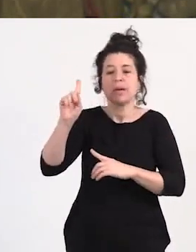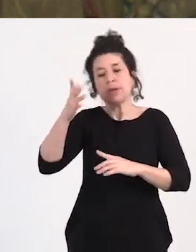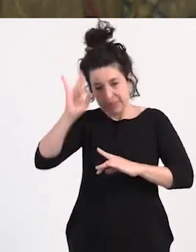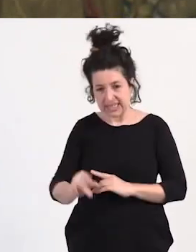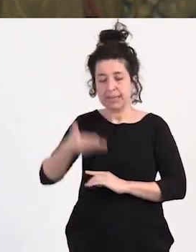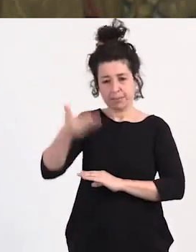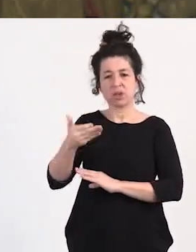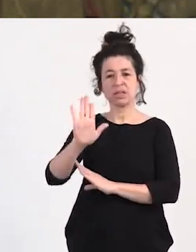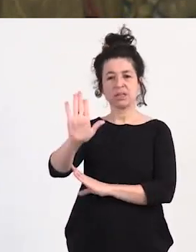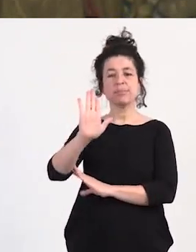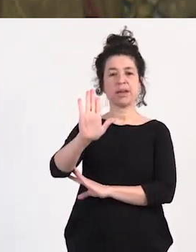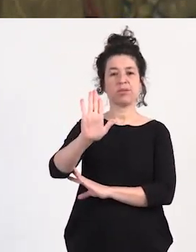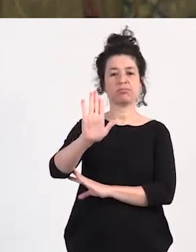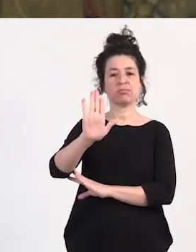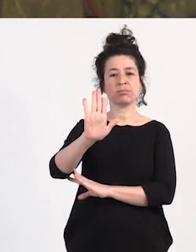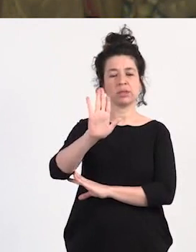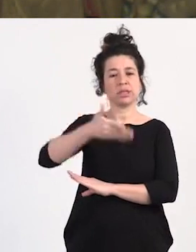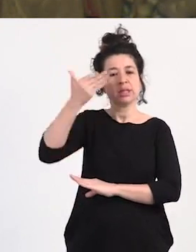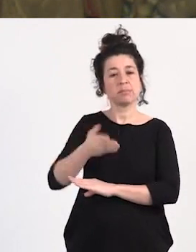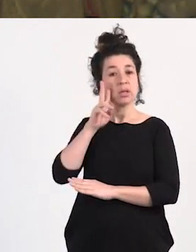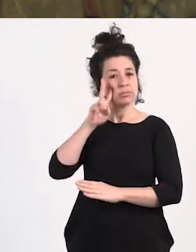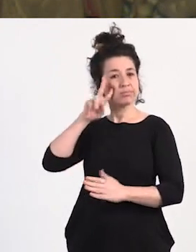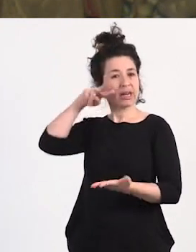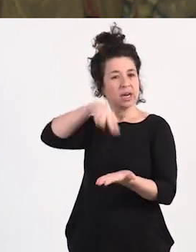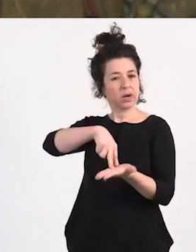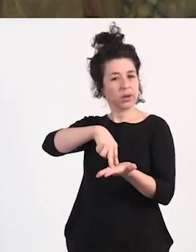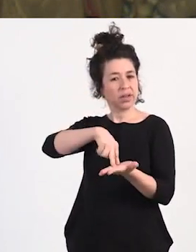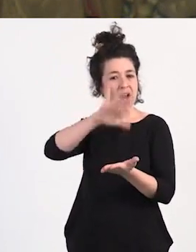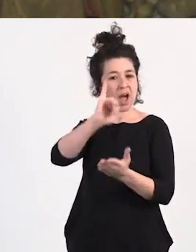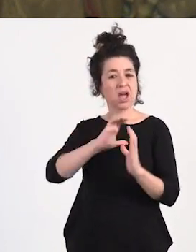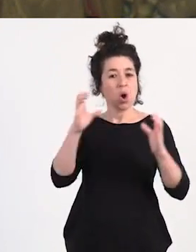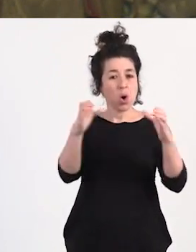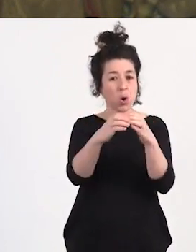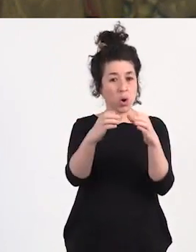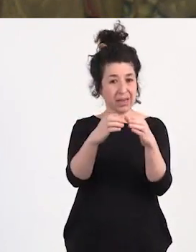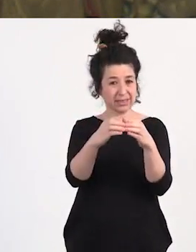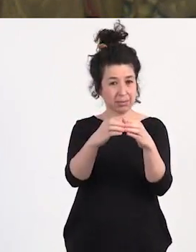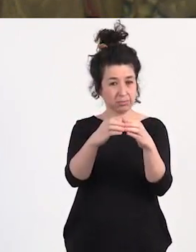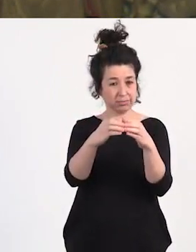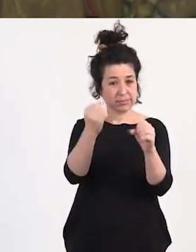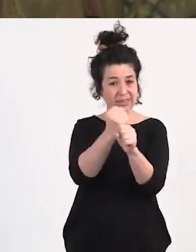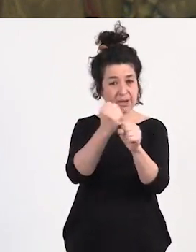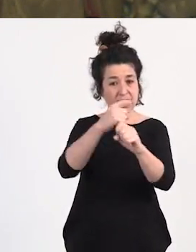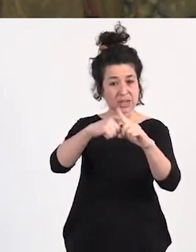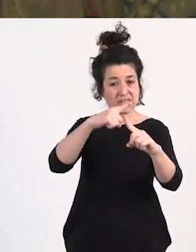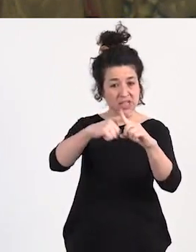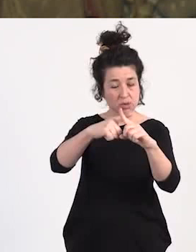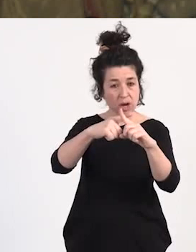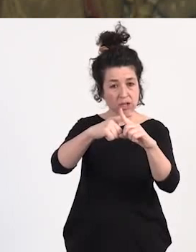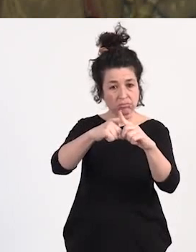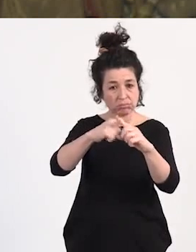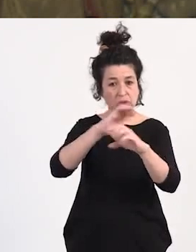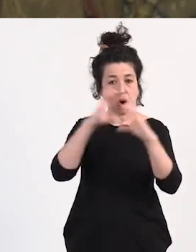en este punto también es importante reconocer que hay un colectivo que es el colectivo de trabajadoras sexuales que vamos